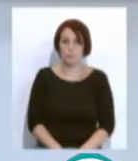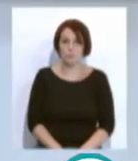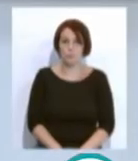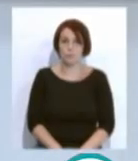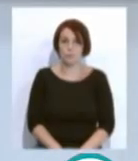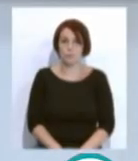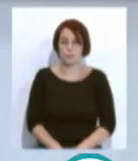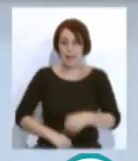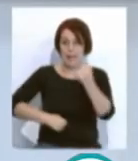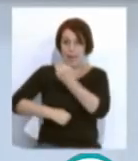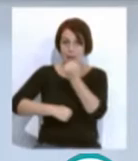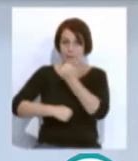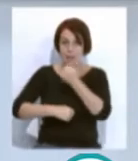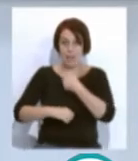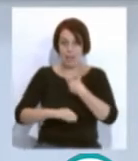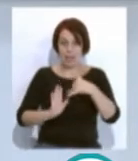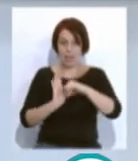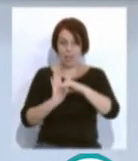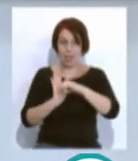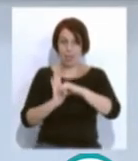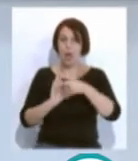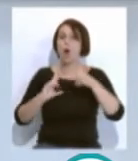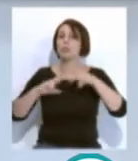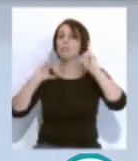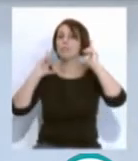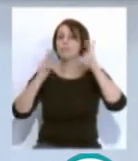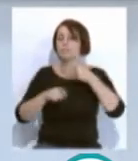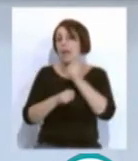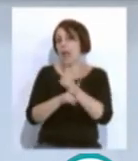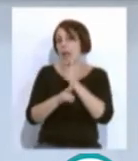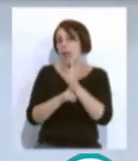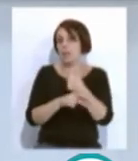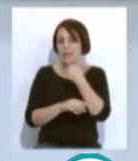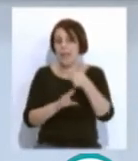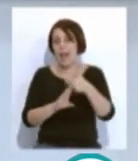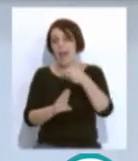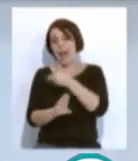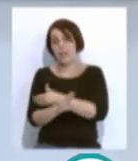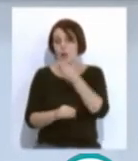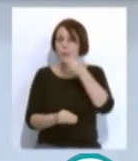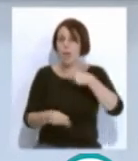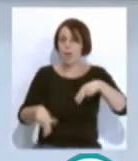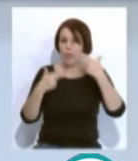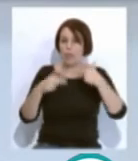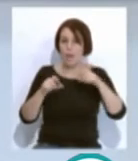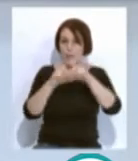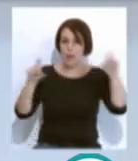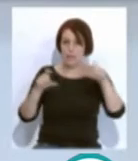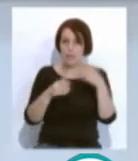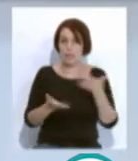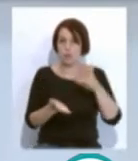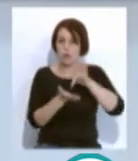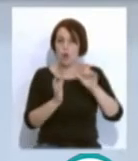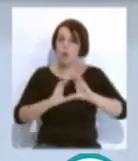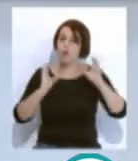Y con la Navidad a la vuelta de la esquina, los hoteleros proponen adelantar las comidas y cenas de empresas y celebrarlas con grupos